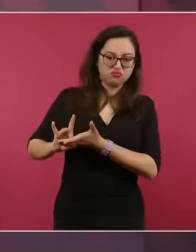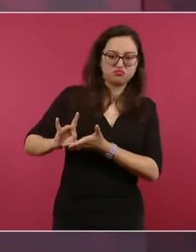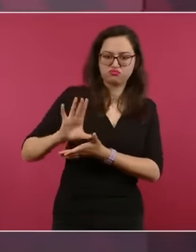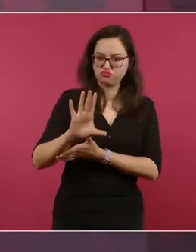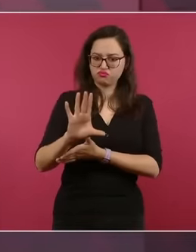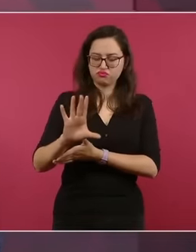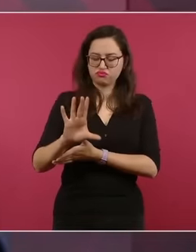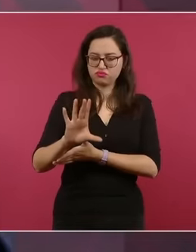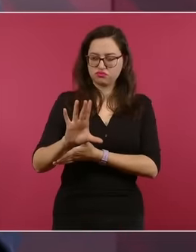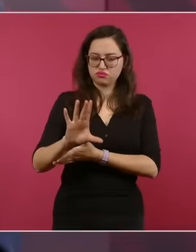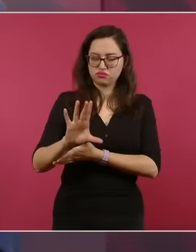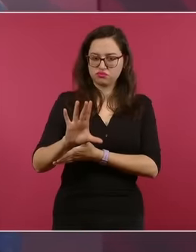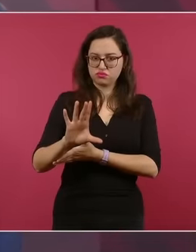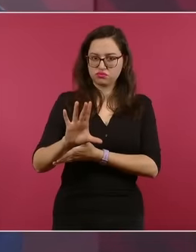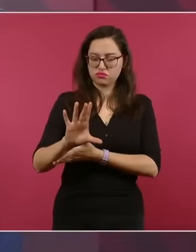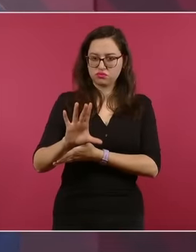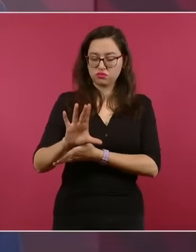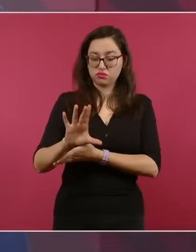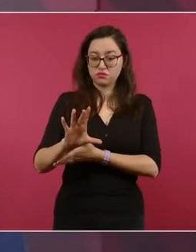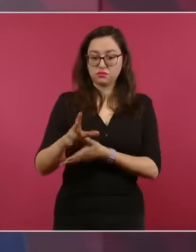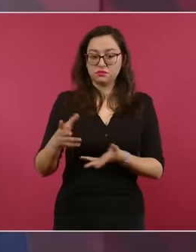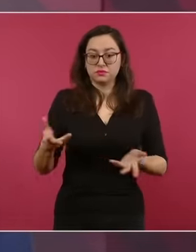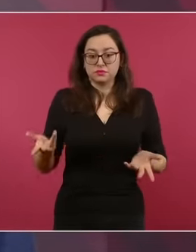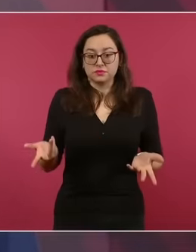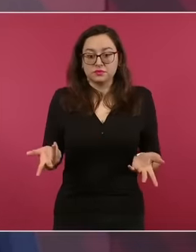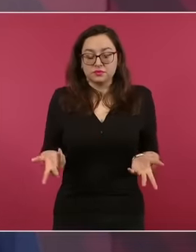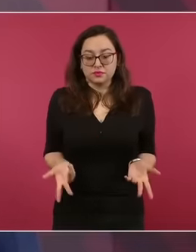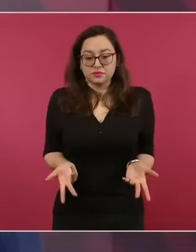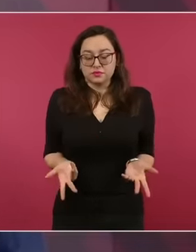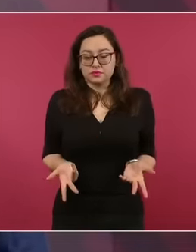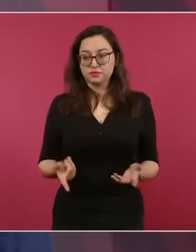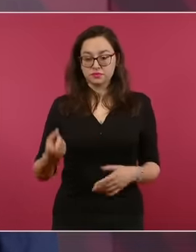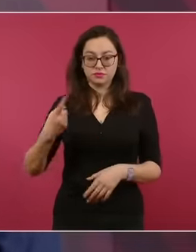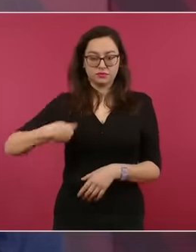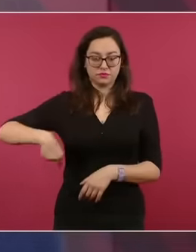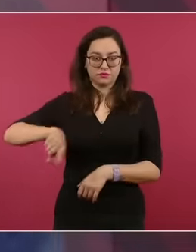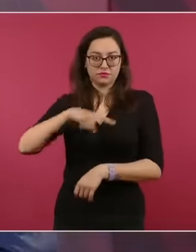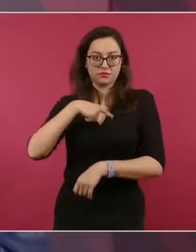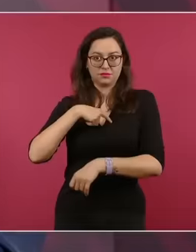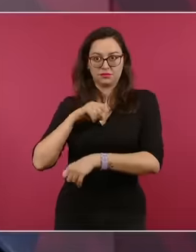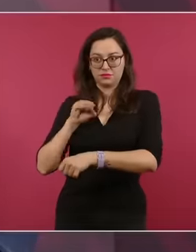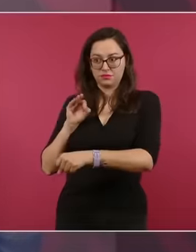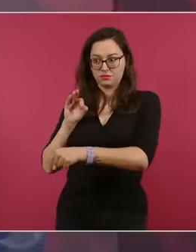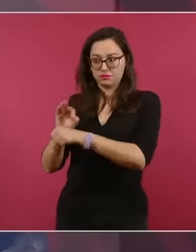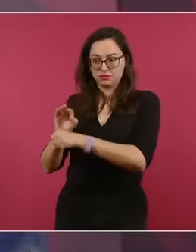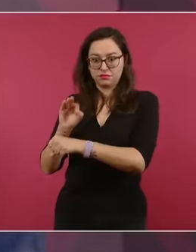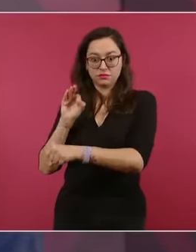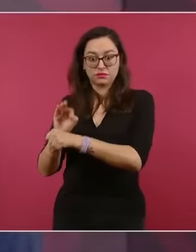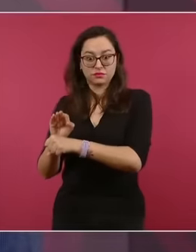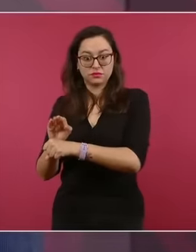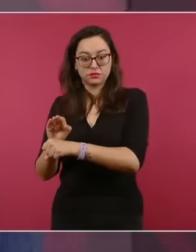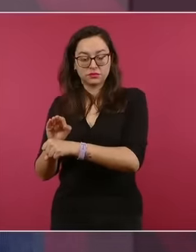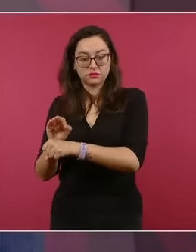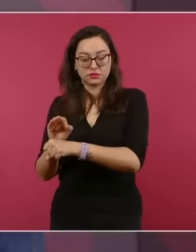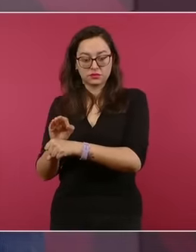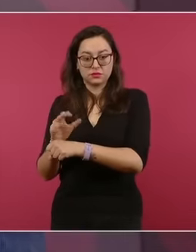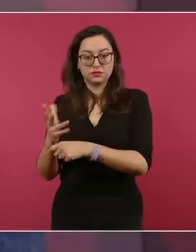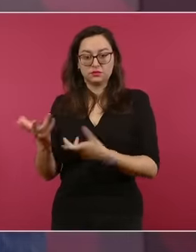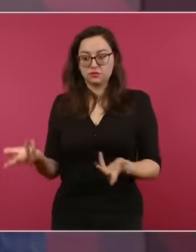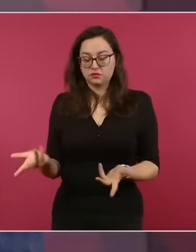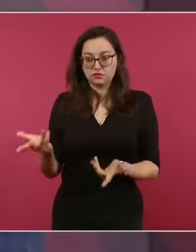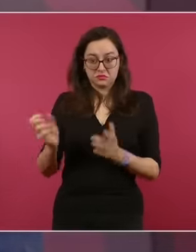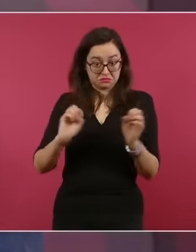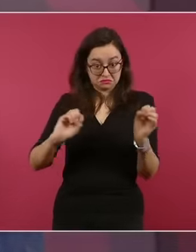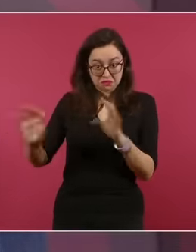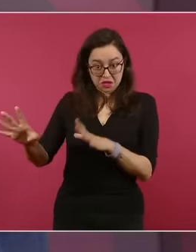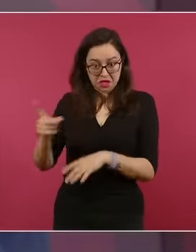reivindicarla y hacer sentir que no estaba